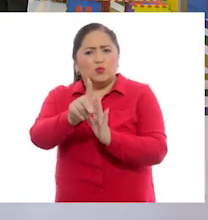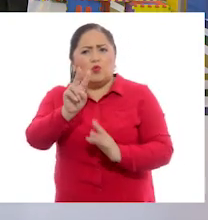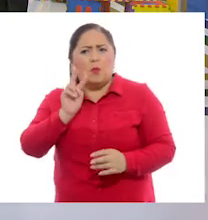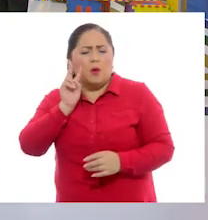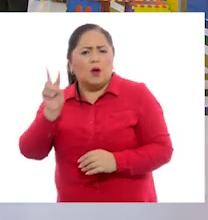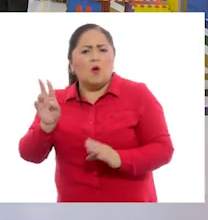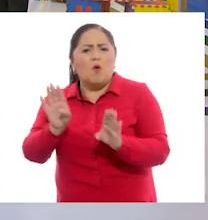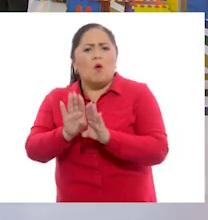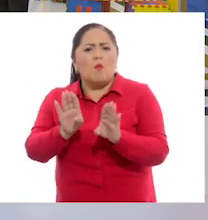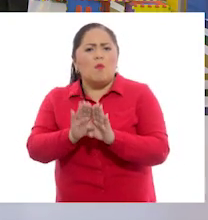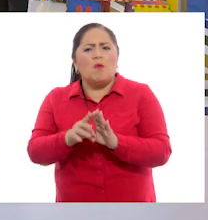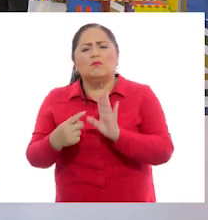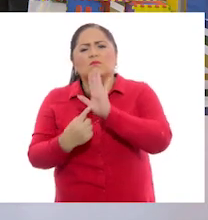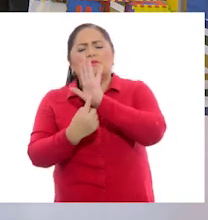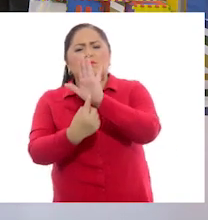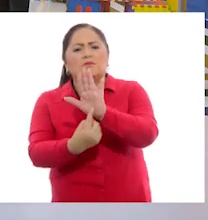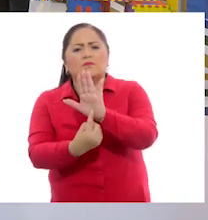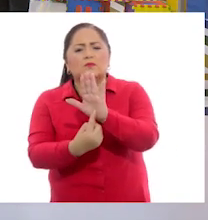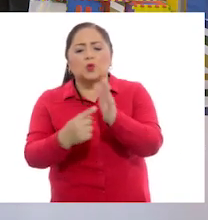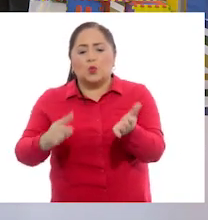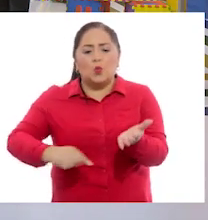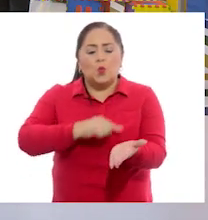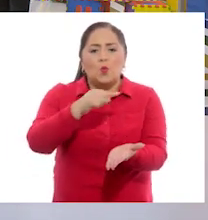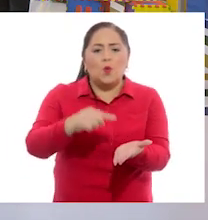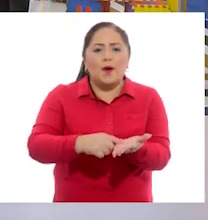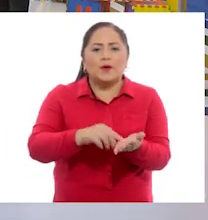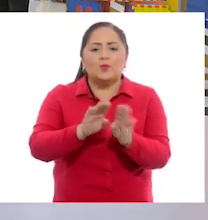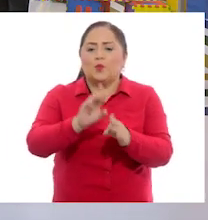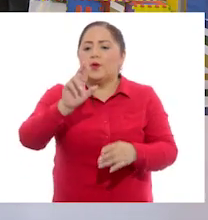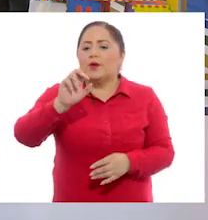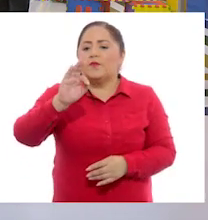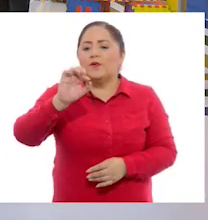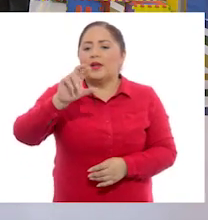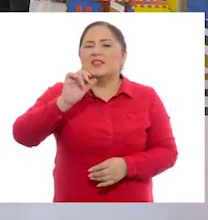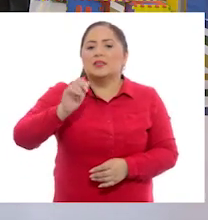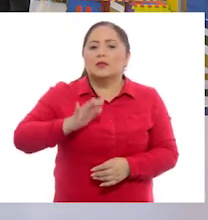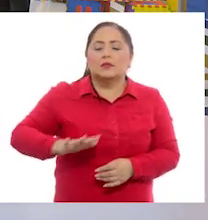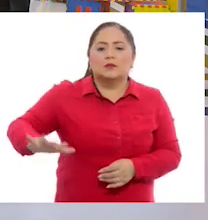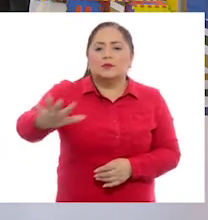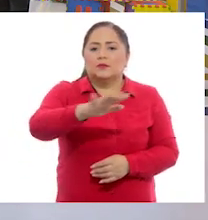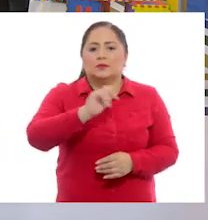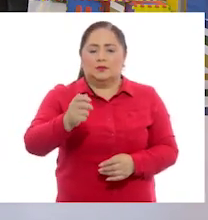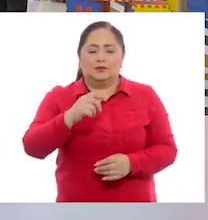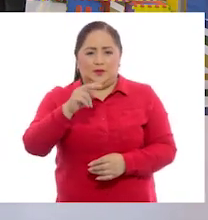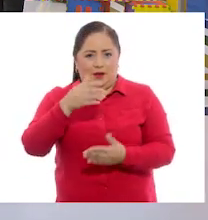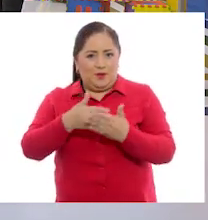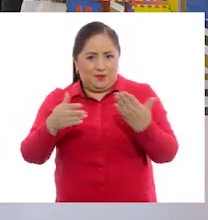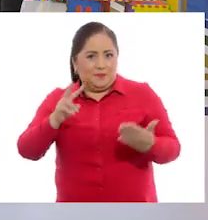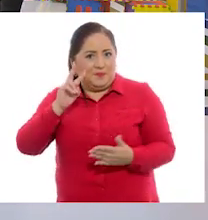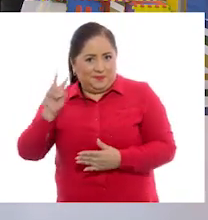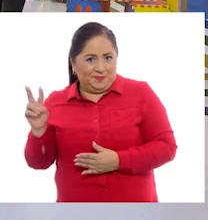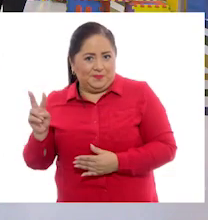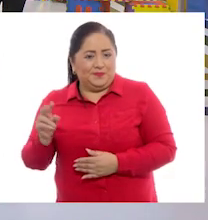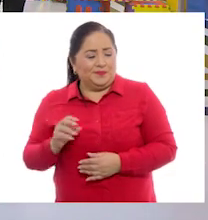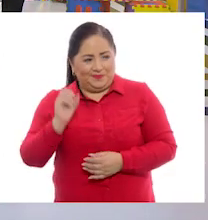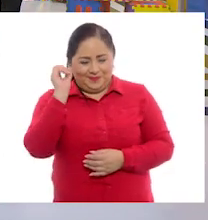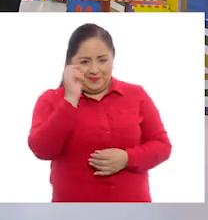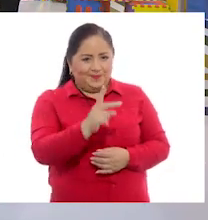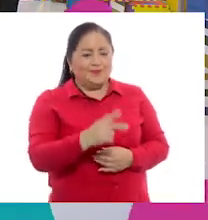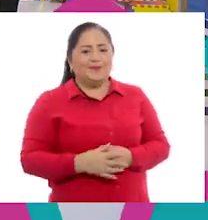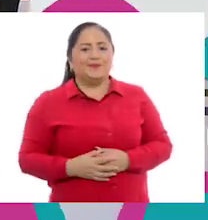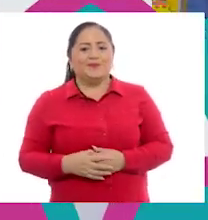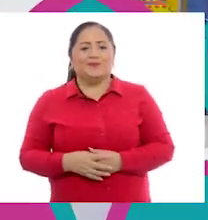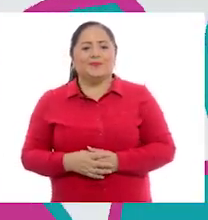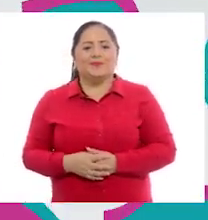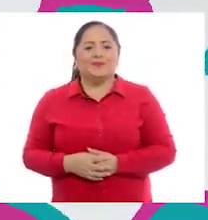ver cómo nos presentan los lugares de referencia de una comunidad rarámune. ¿Quieres verlo, Pili? Claro que sí, vamos